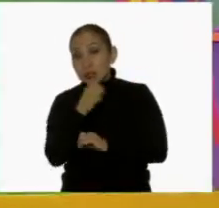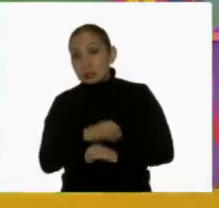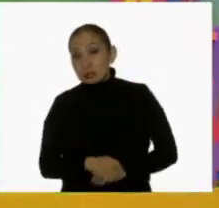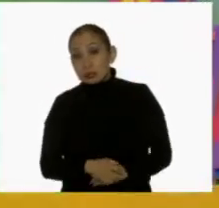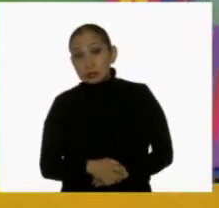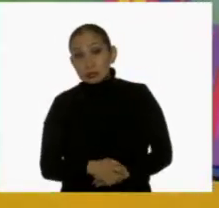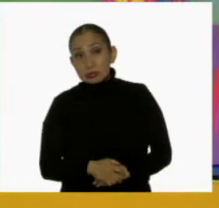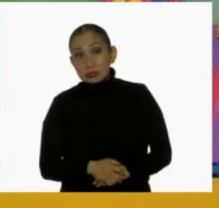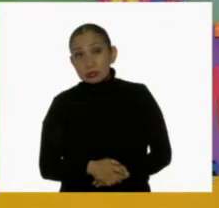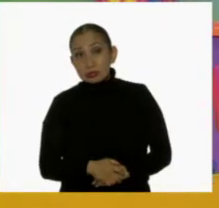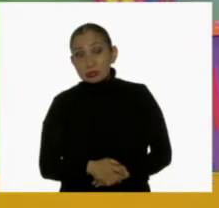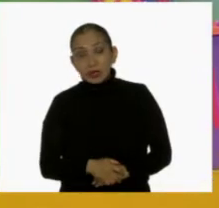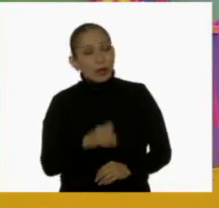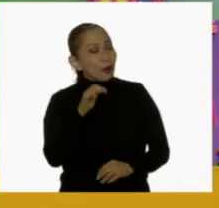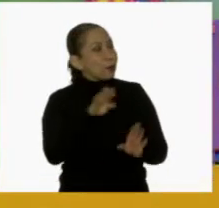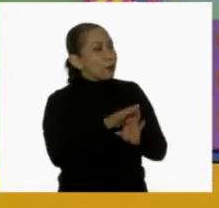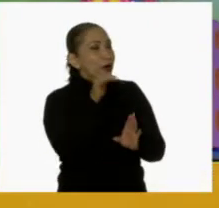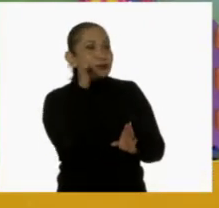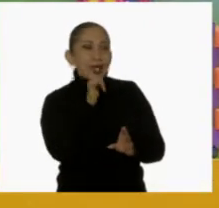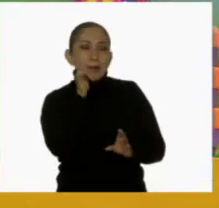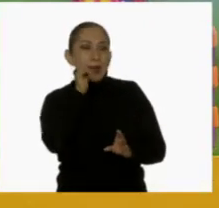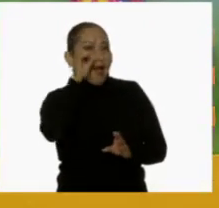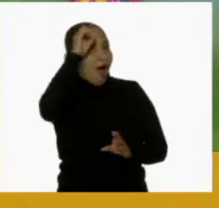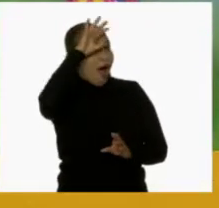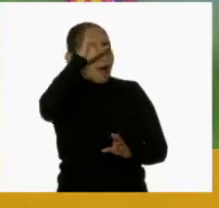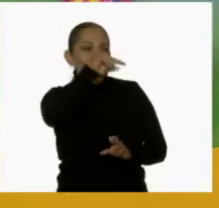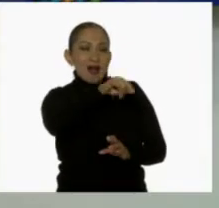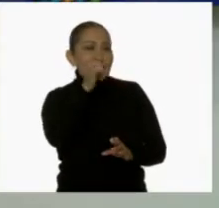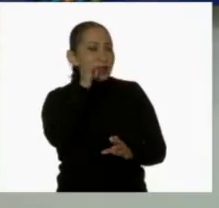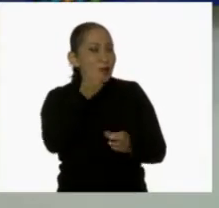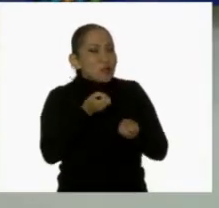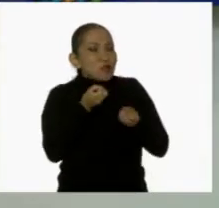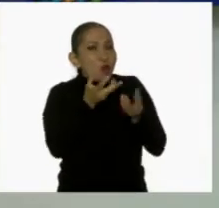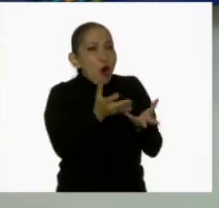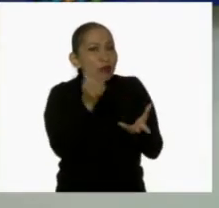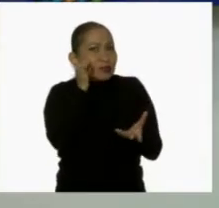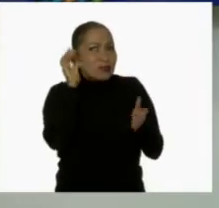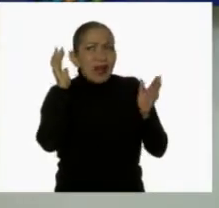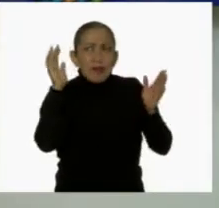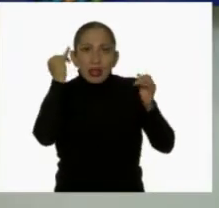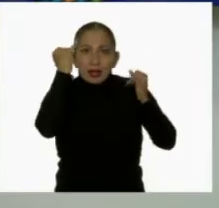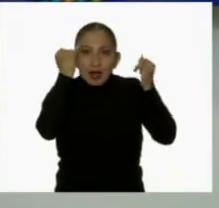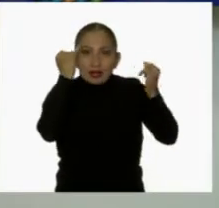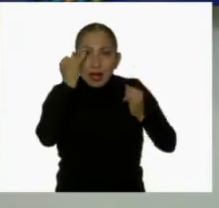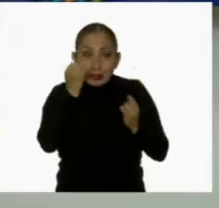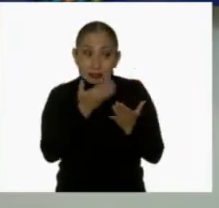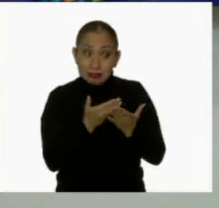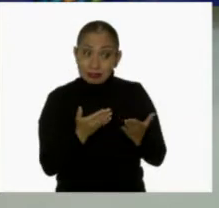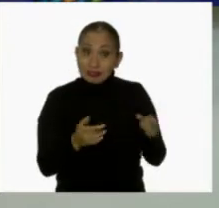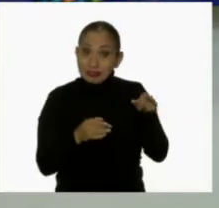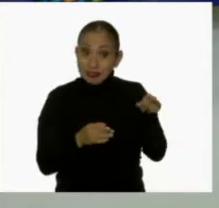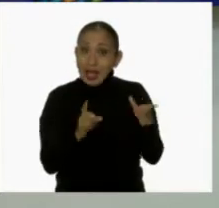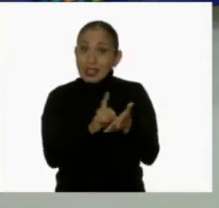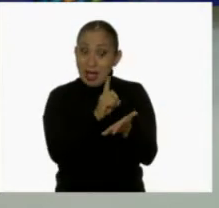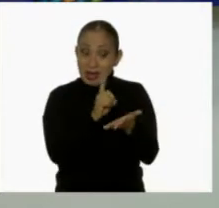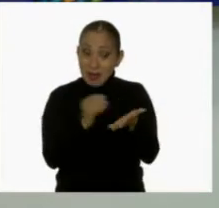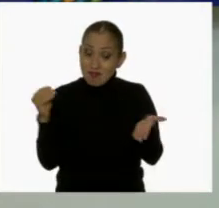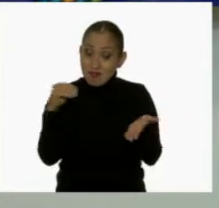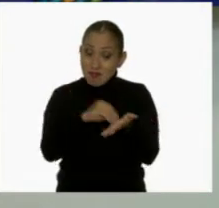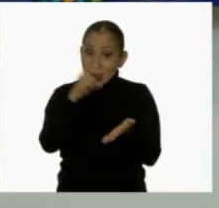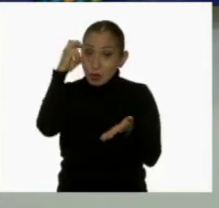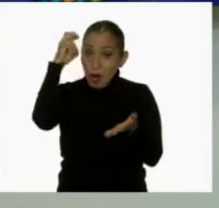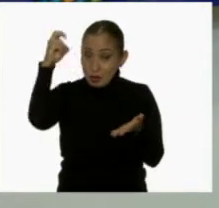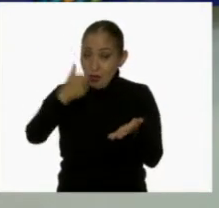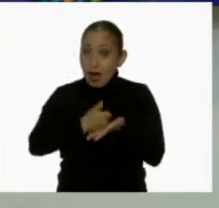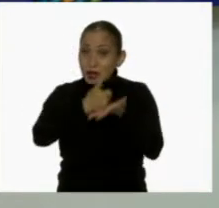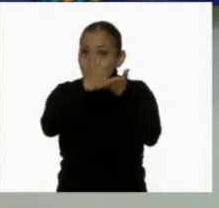Como siempre, Carola siempre nos comparte extraordinarias ideas. Y en este caso, el diario de los sueños puede